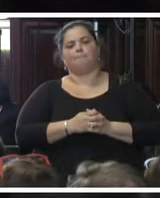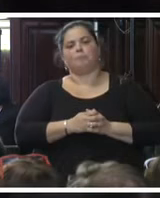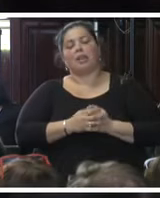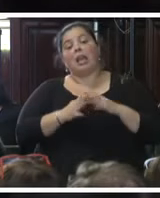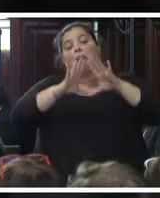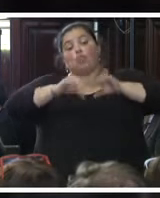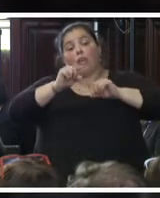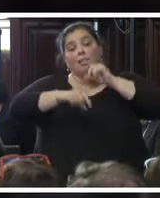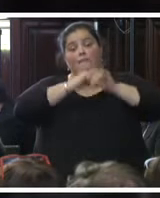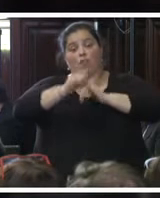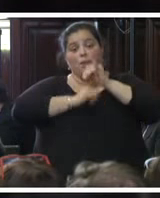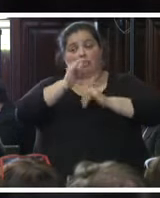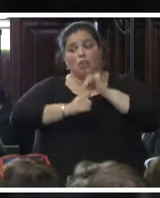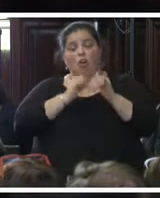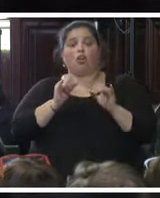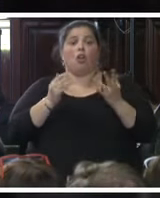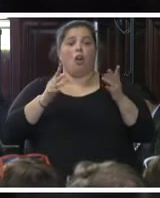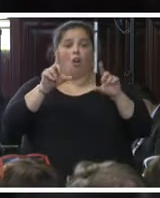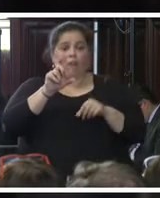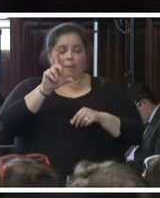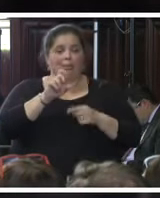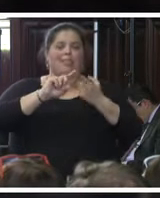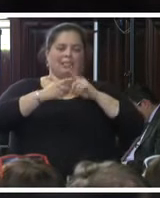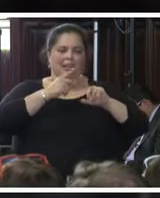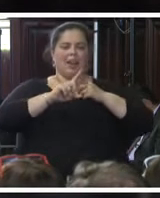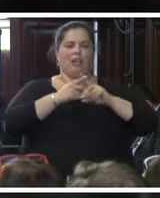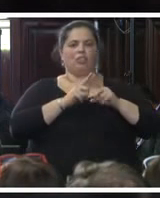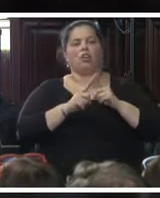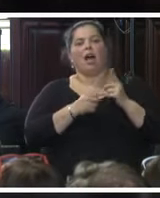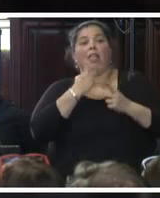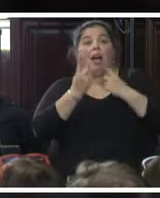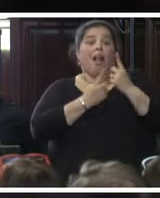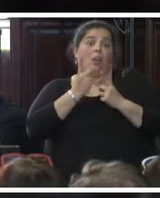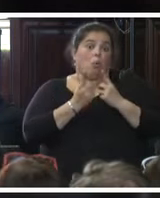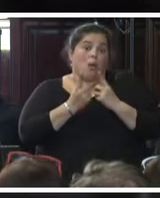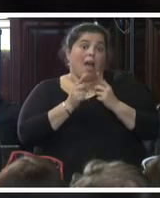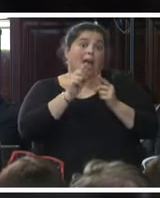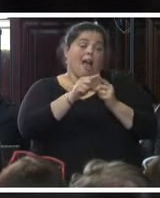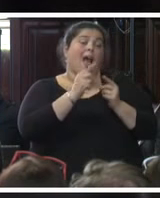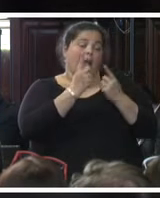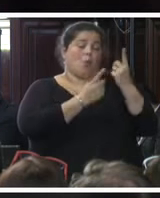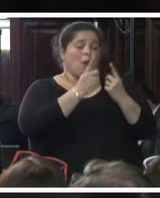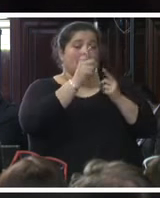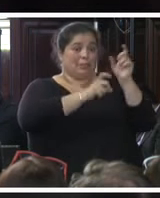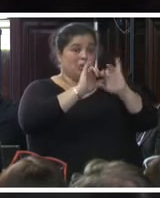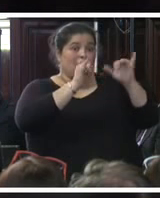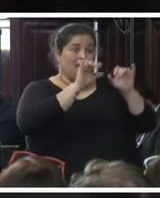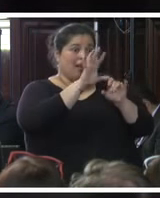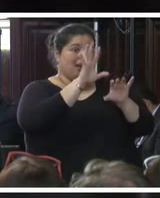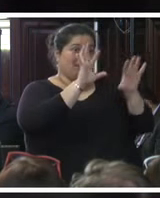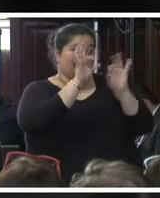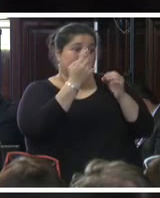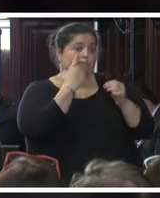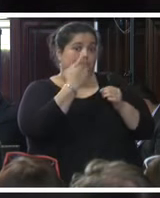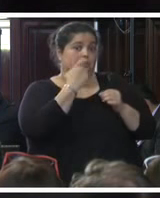esta información, naturalmente, está relacionada, alguna de ellas, con personas identificadas y pertenecientes a